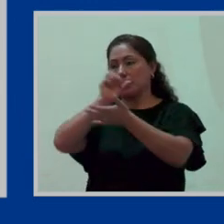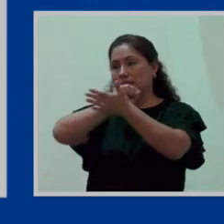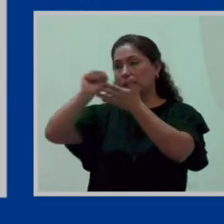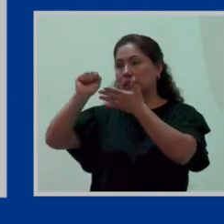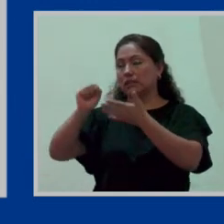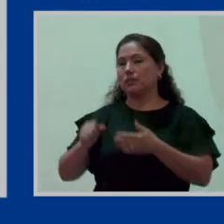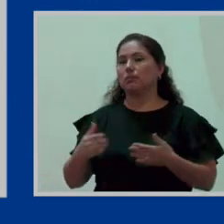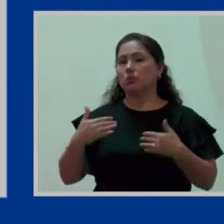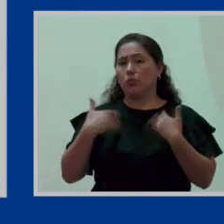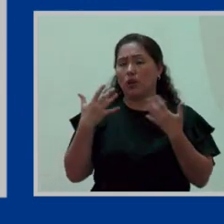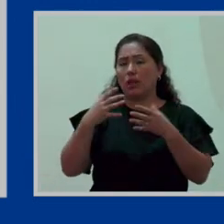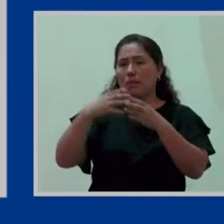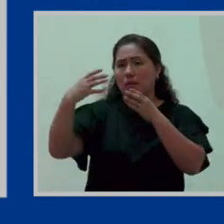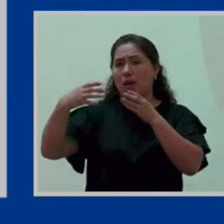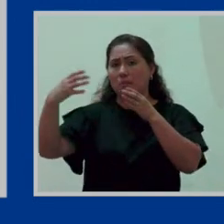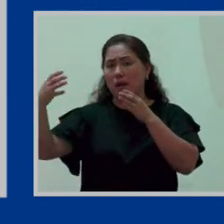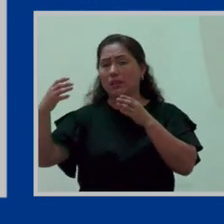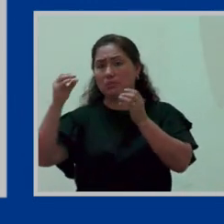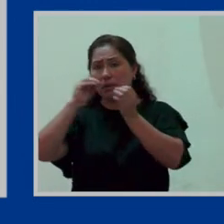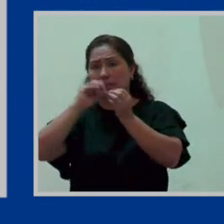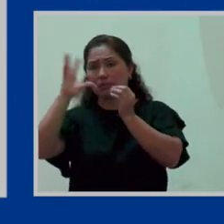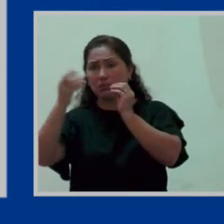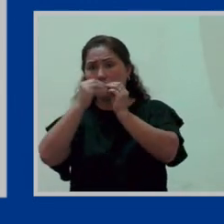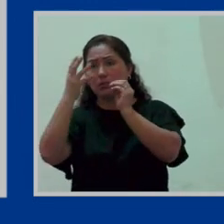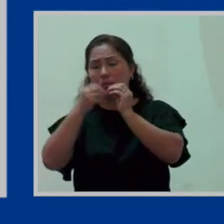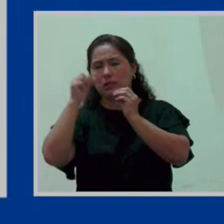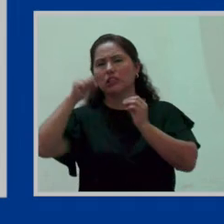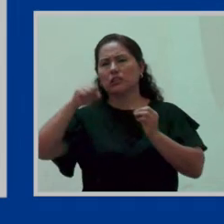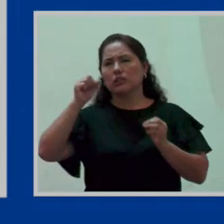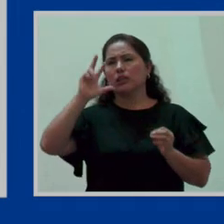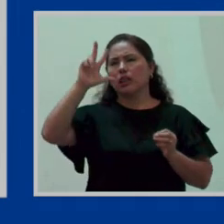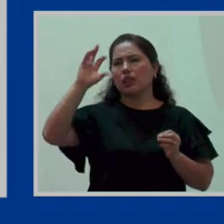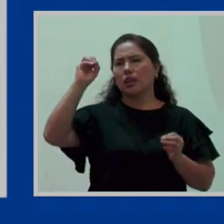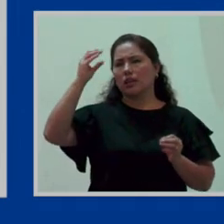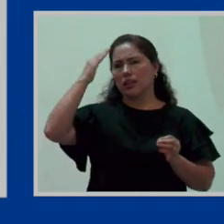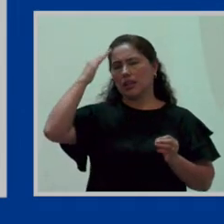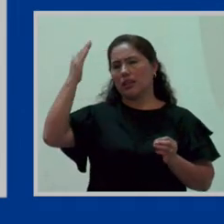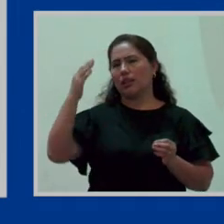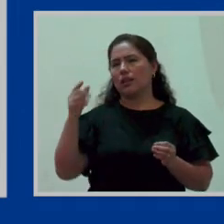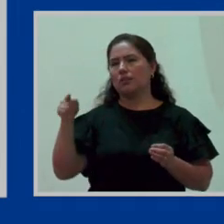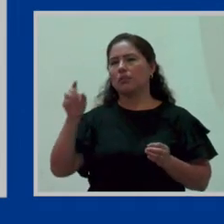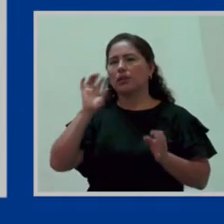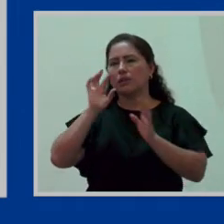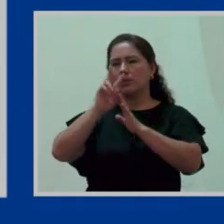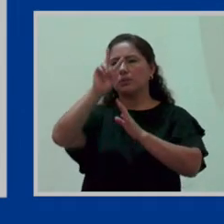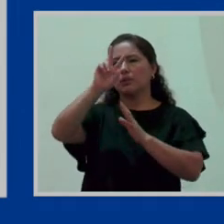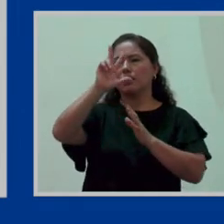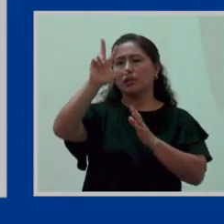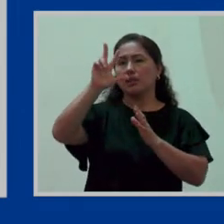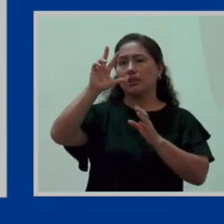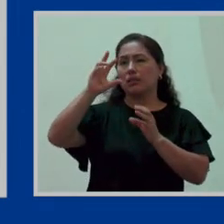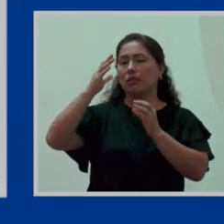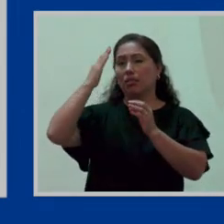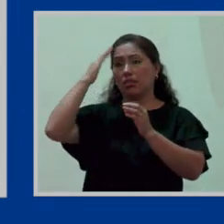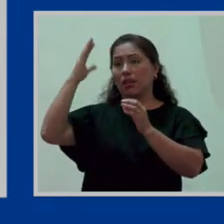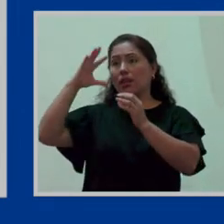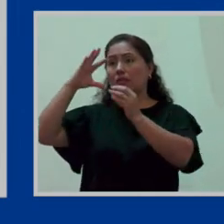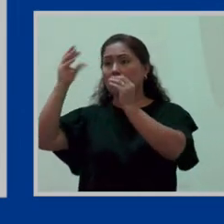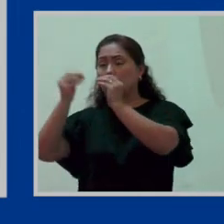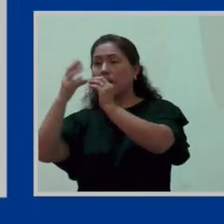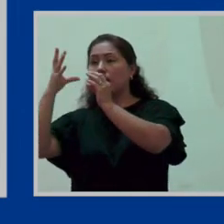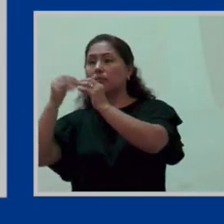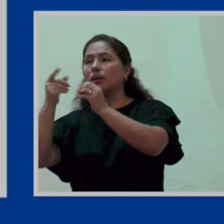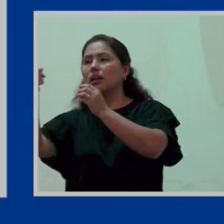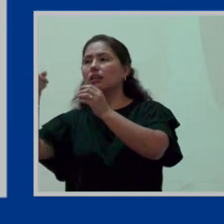extenderse? Sí, hasta treinta días calendario, pero esos días de exceso, es decir, esos veintitrés días de más, ya serían a